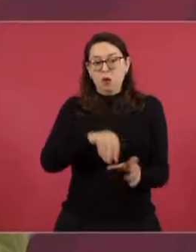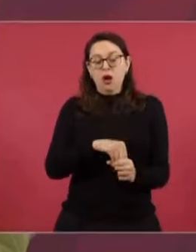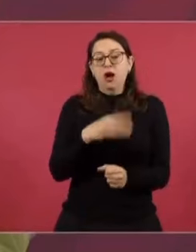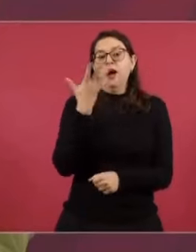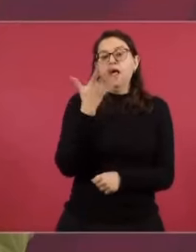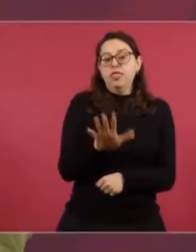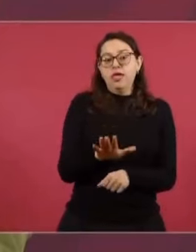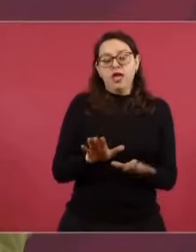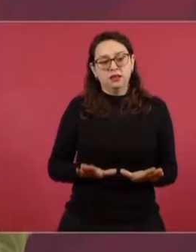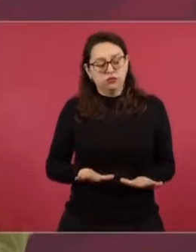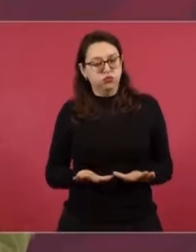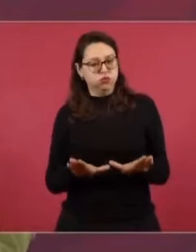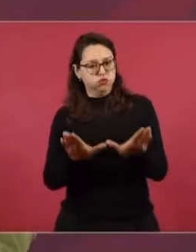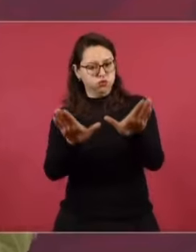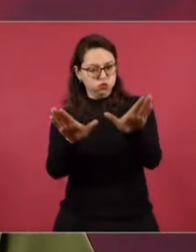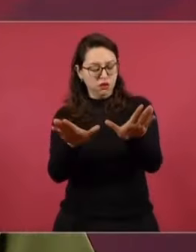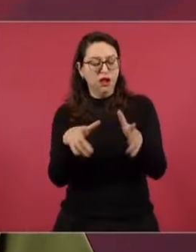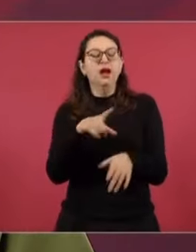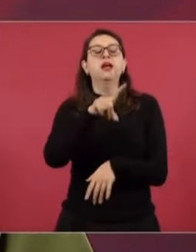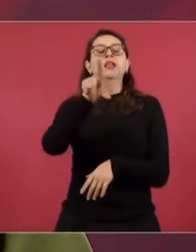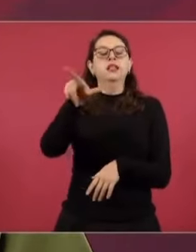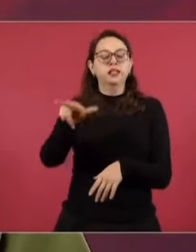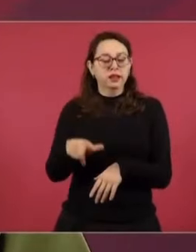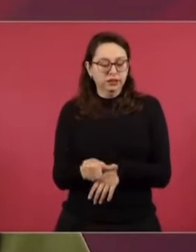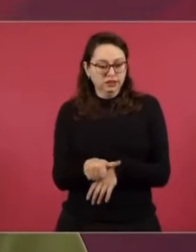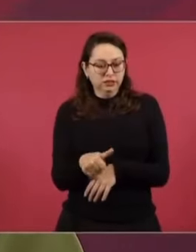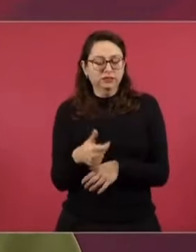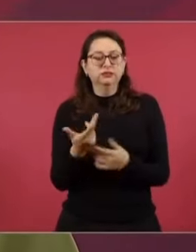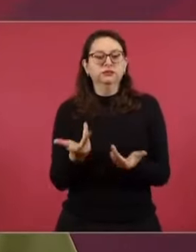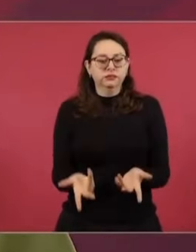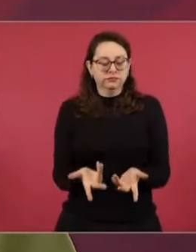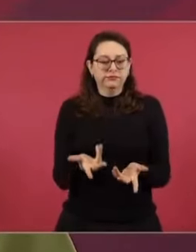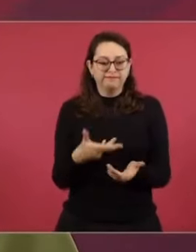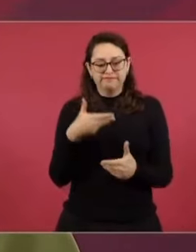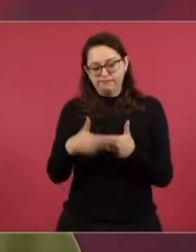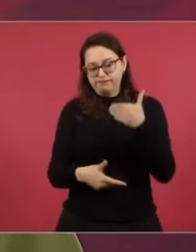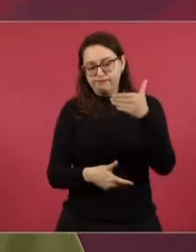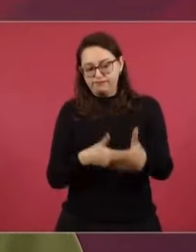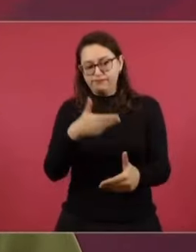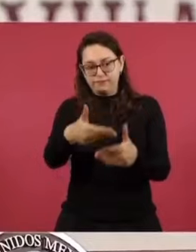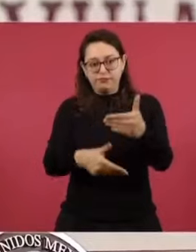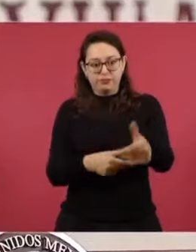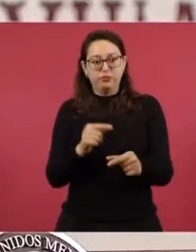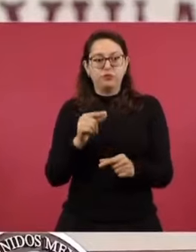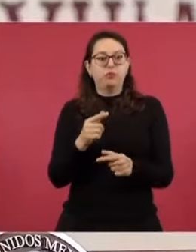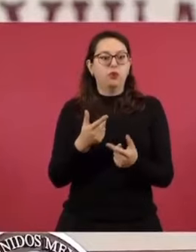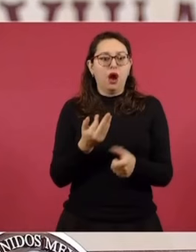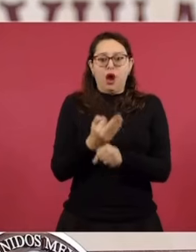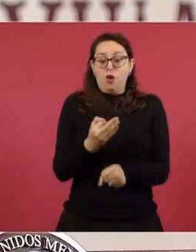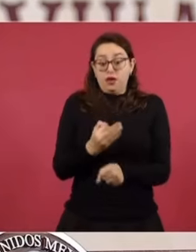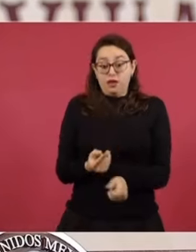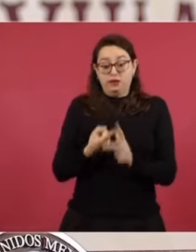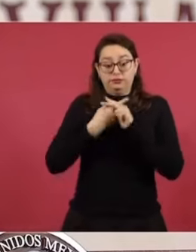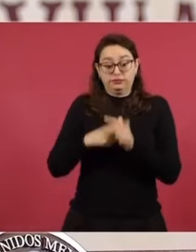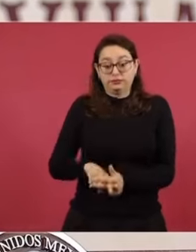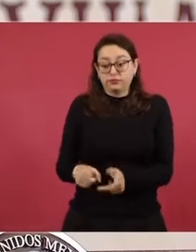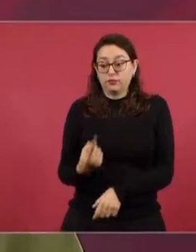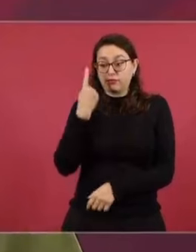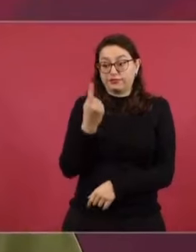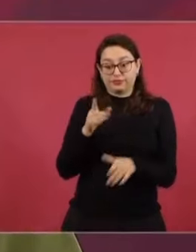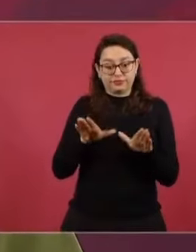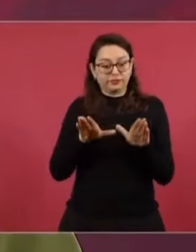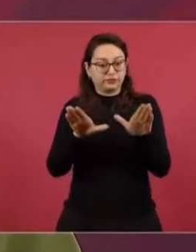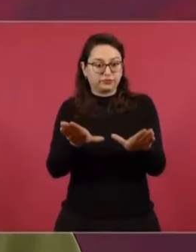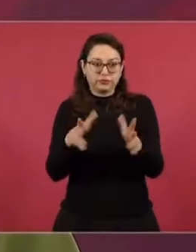inicio de operación, de ahí les haremos ya una corrección de la proyección para poder establecer el